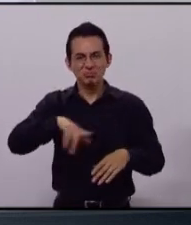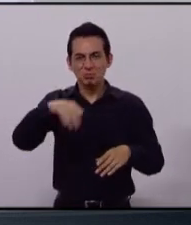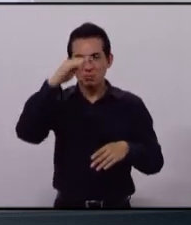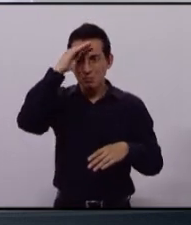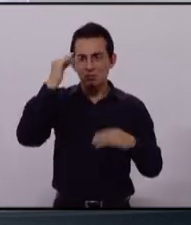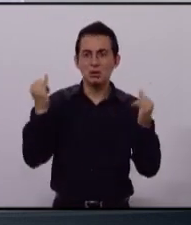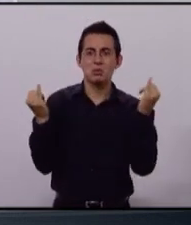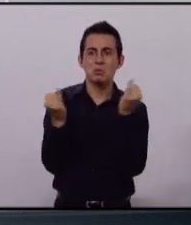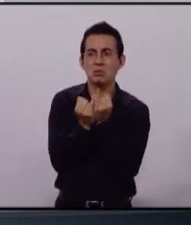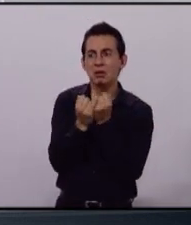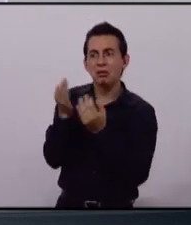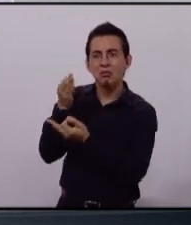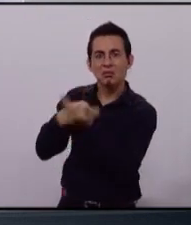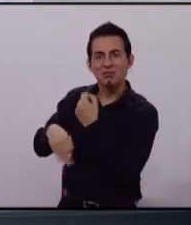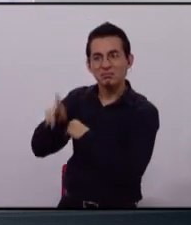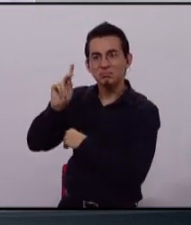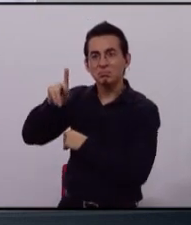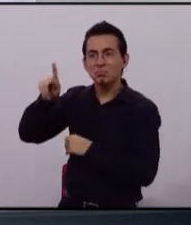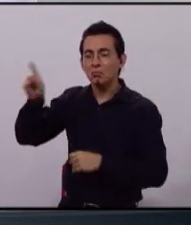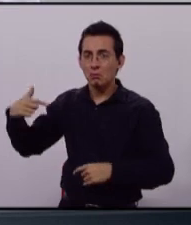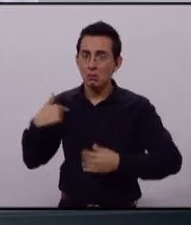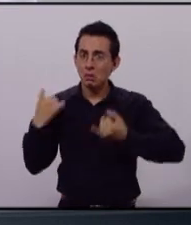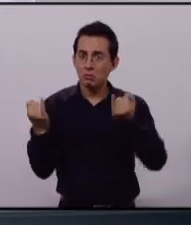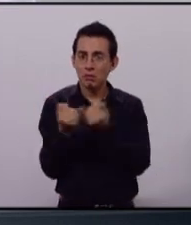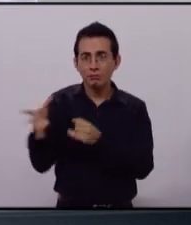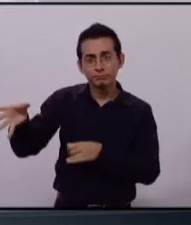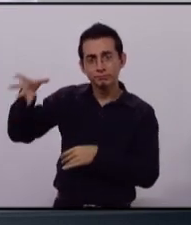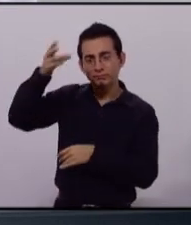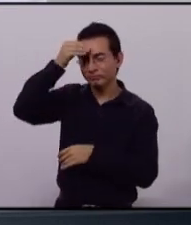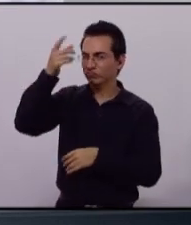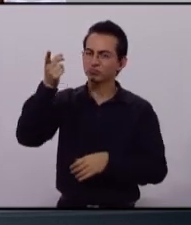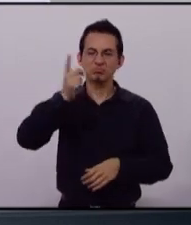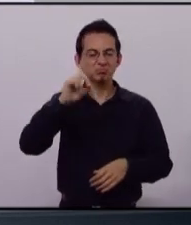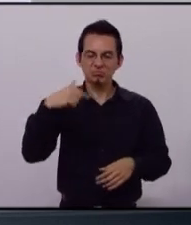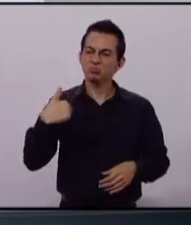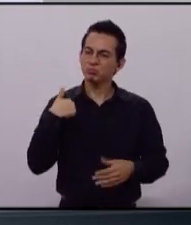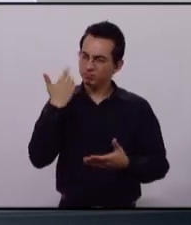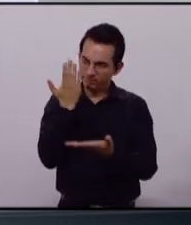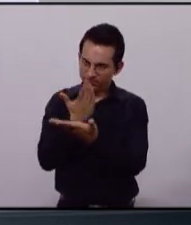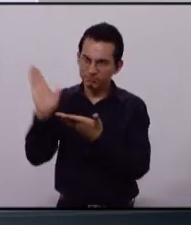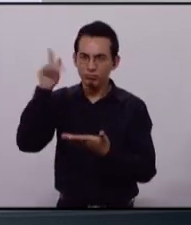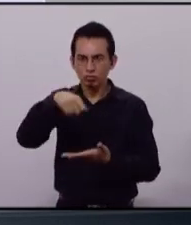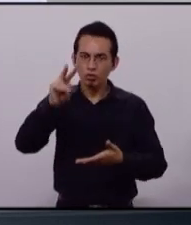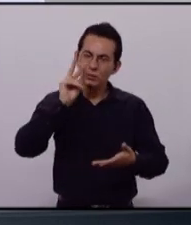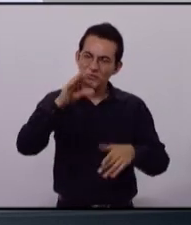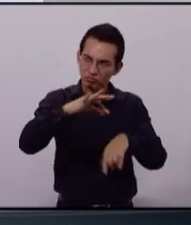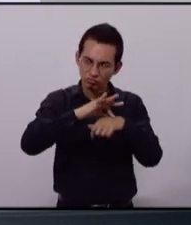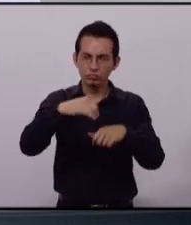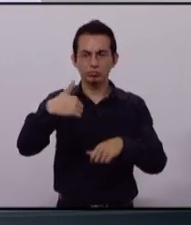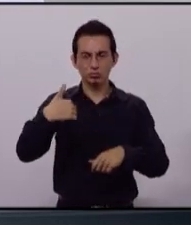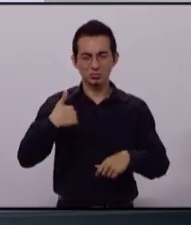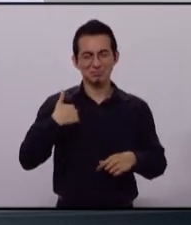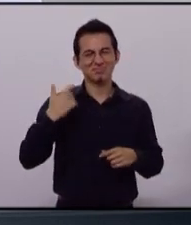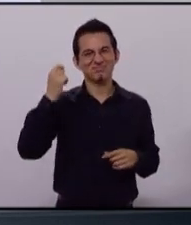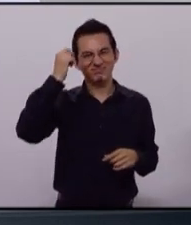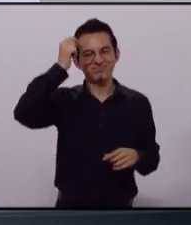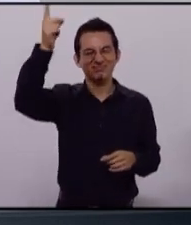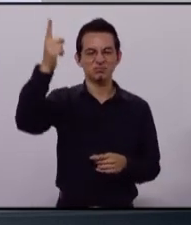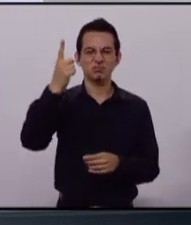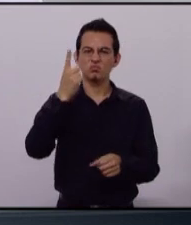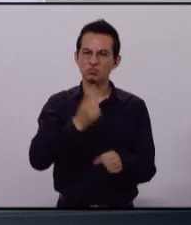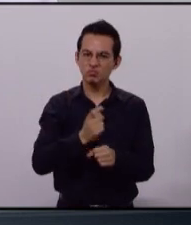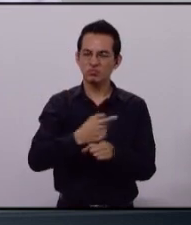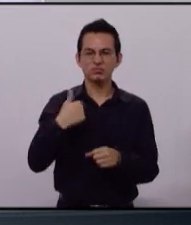políticos con su historial de corrupción y simulación y en los hechos lo vemos. Nosotros fuimos los únicos que nos